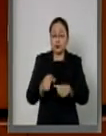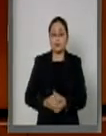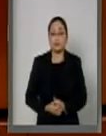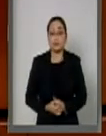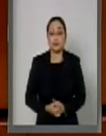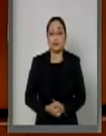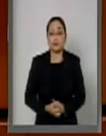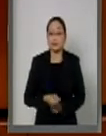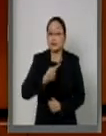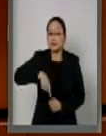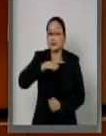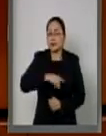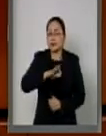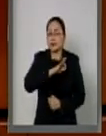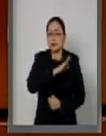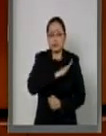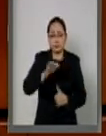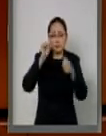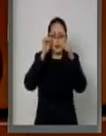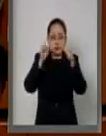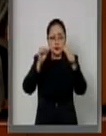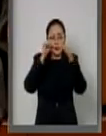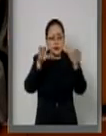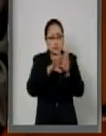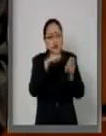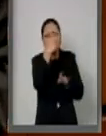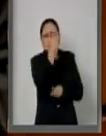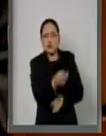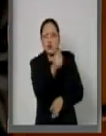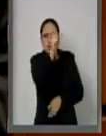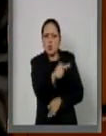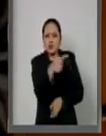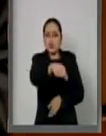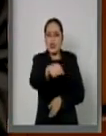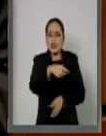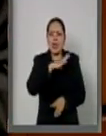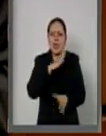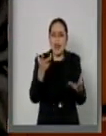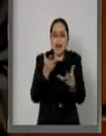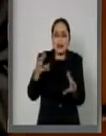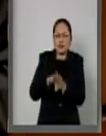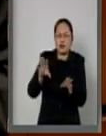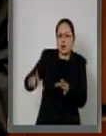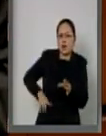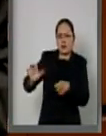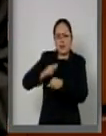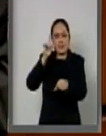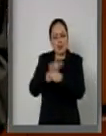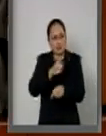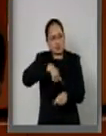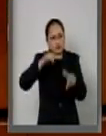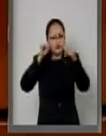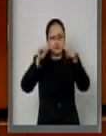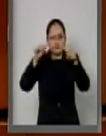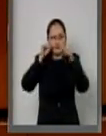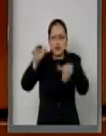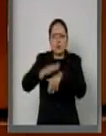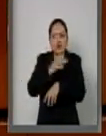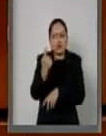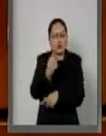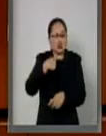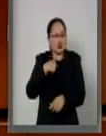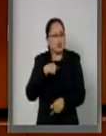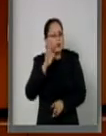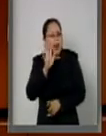¿cómo podremos dar seguimiento puntual a las acciones implementadas por el gobierno federal? Si bien he escuchado